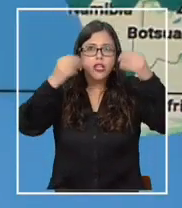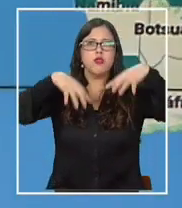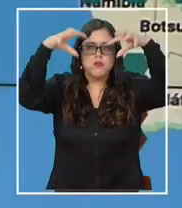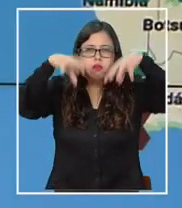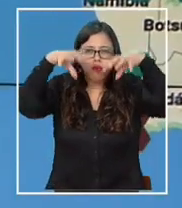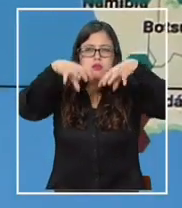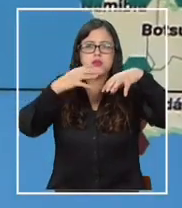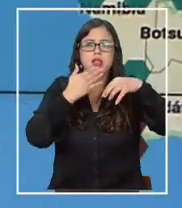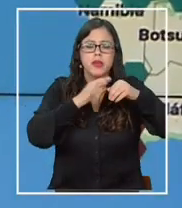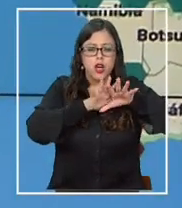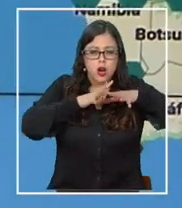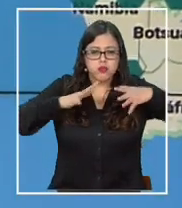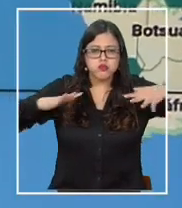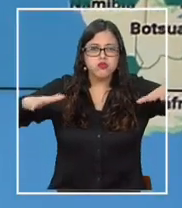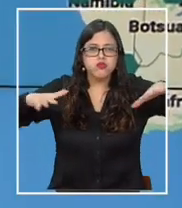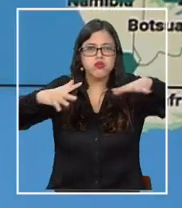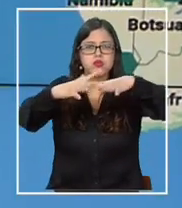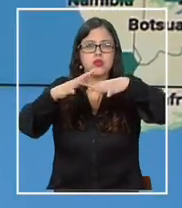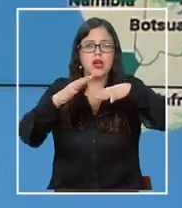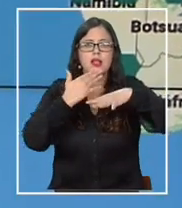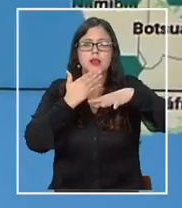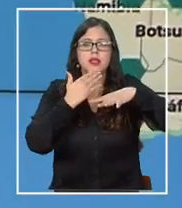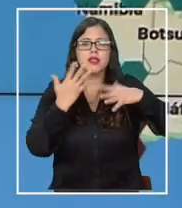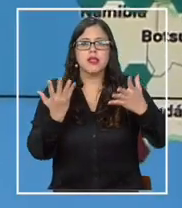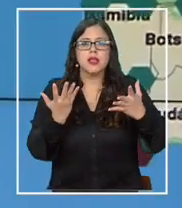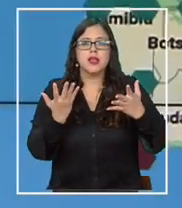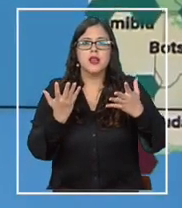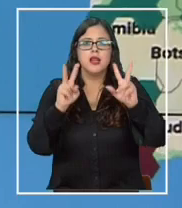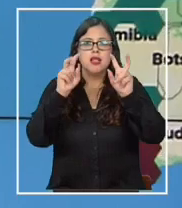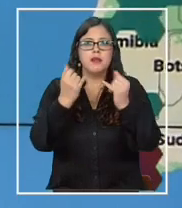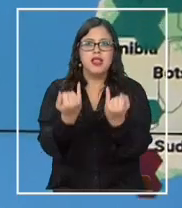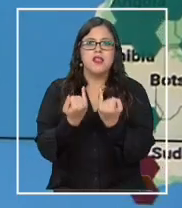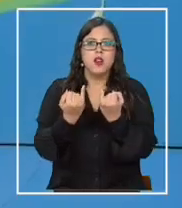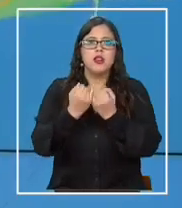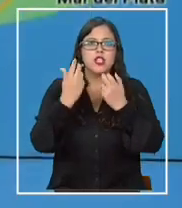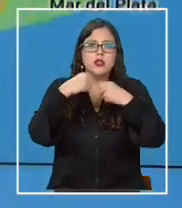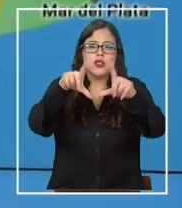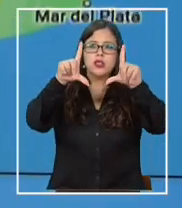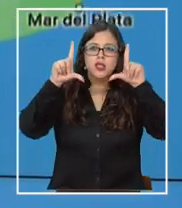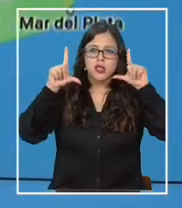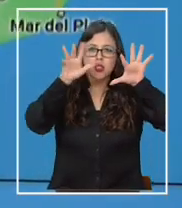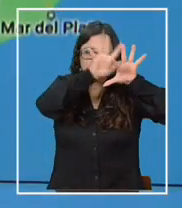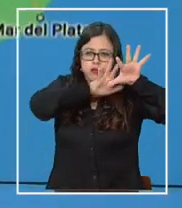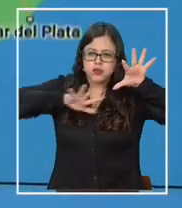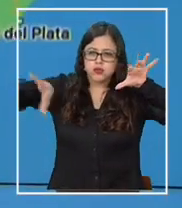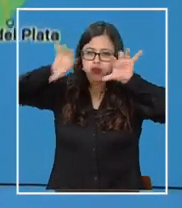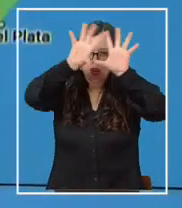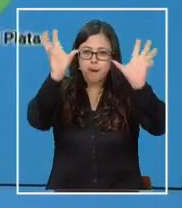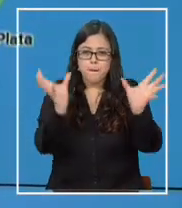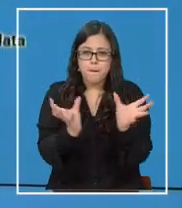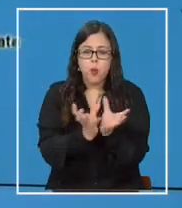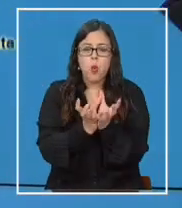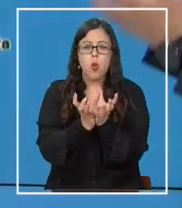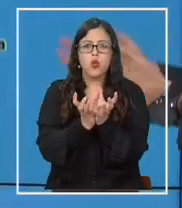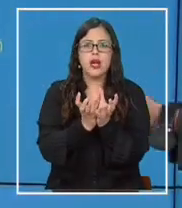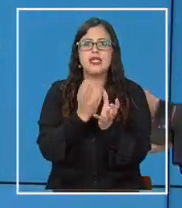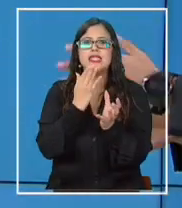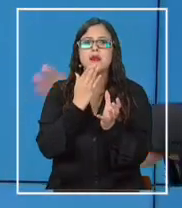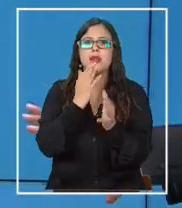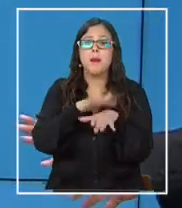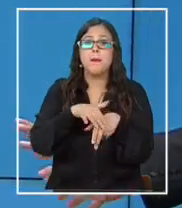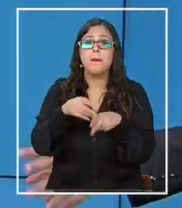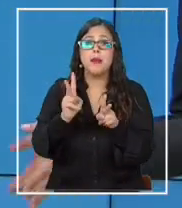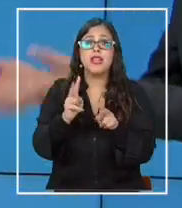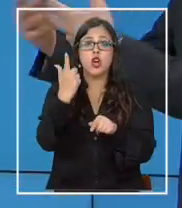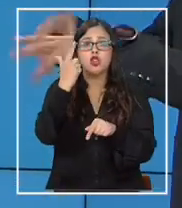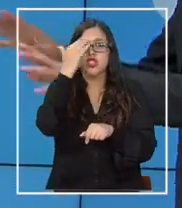aprende de los caudales registrados, aprende del comportamiento de información a partir de imágenes de satélite y sus sensores. Y permite anticiparse hasta